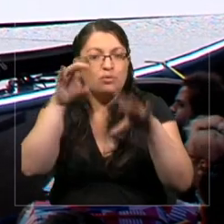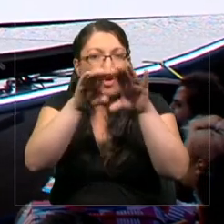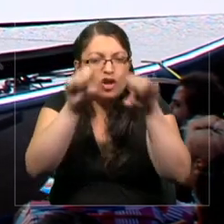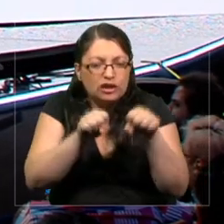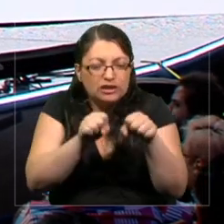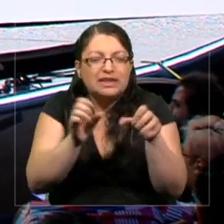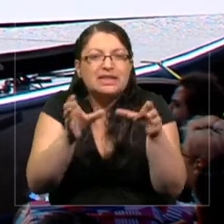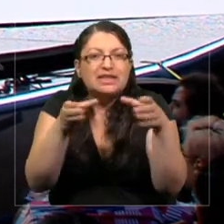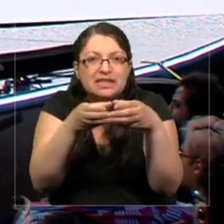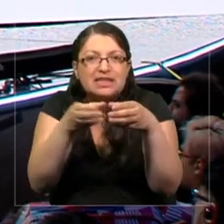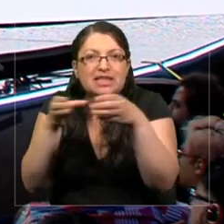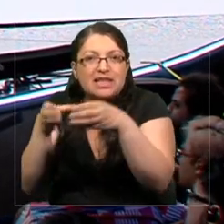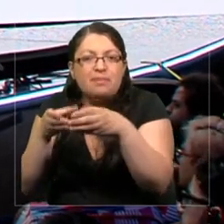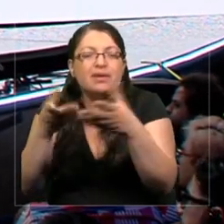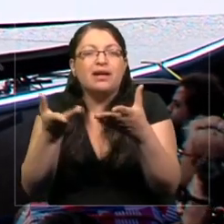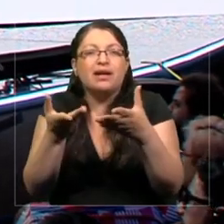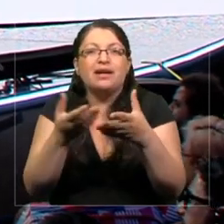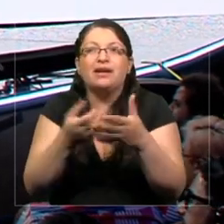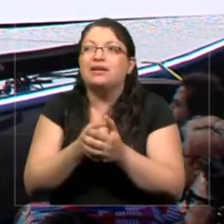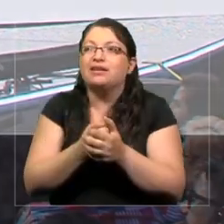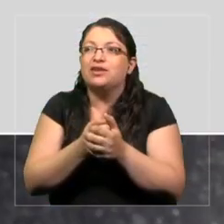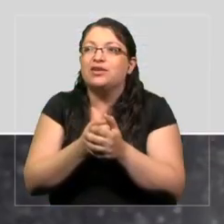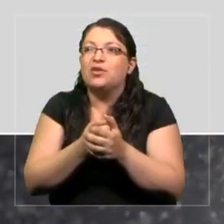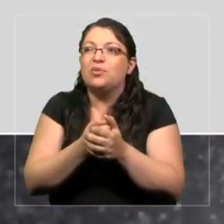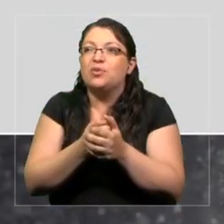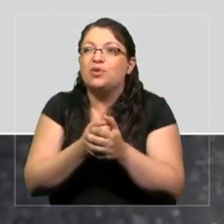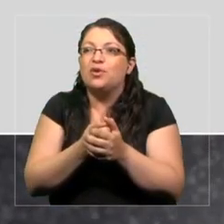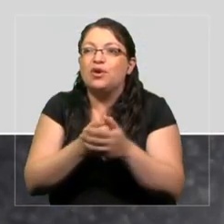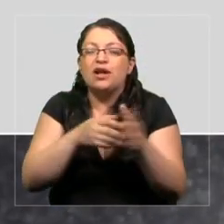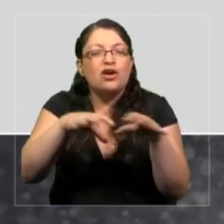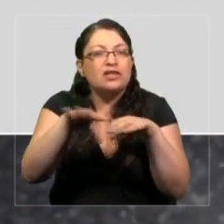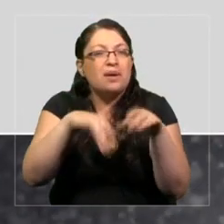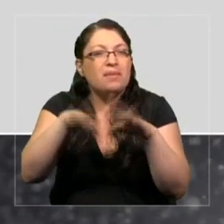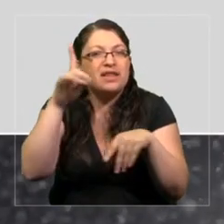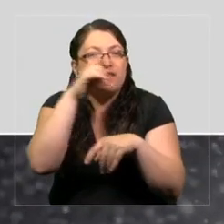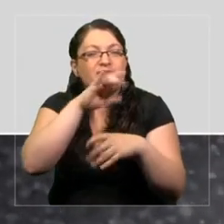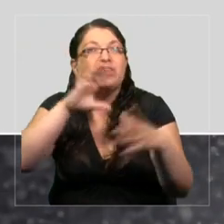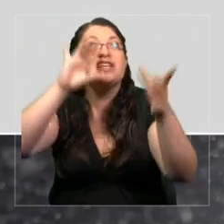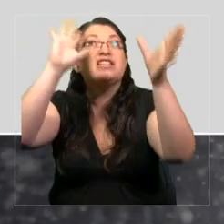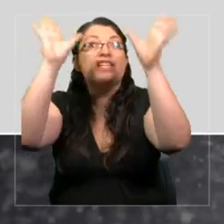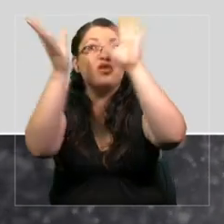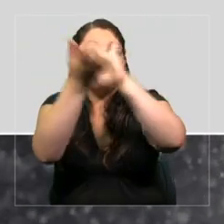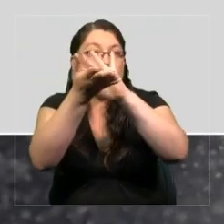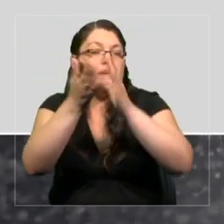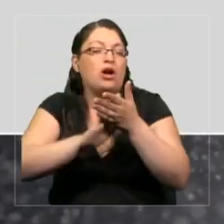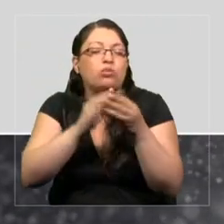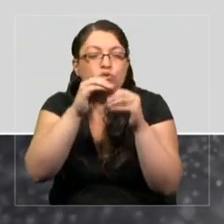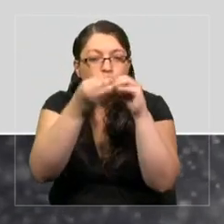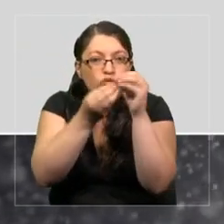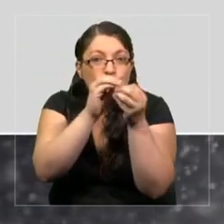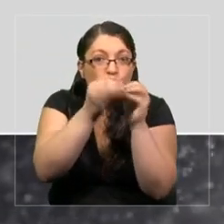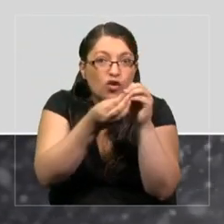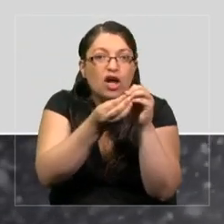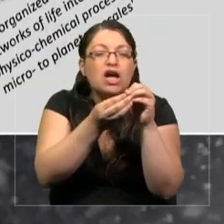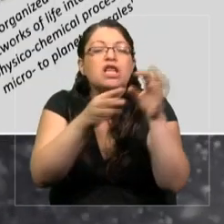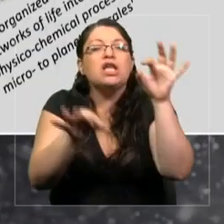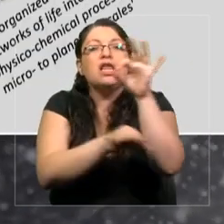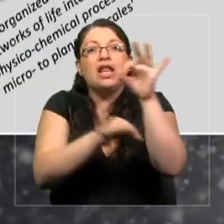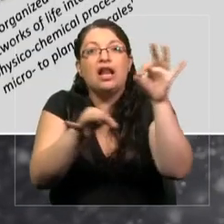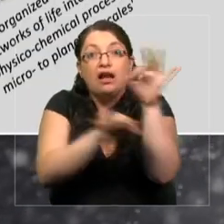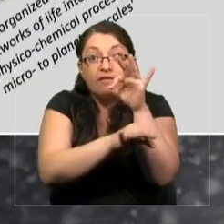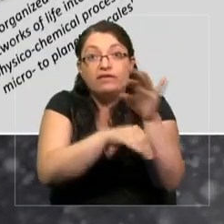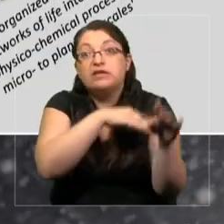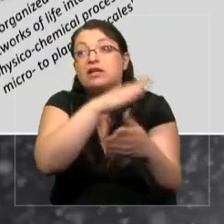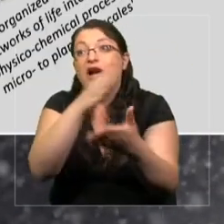las partes más complejas del universo, si vamos de los átomos y la física nuclear a la galaxia, podemos